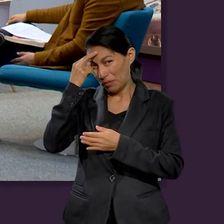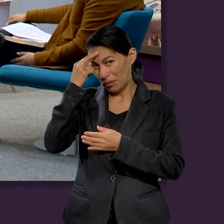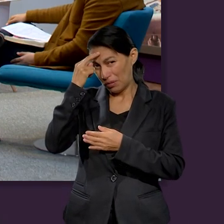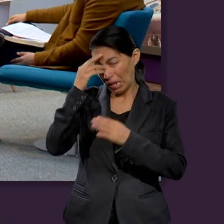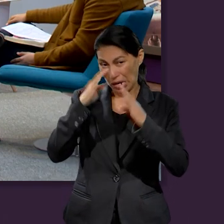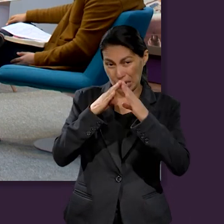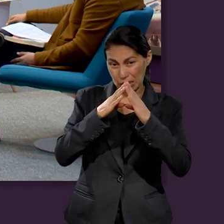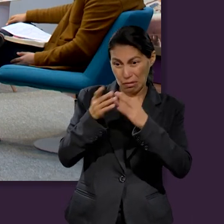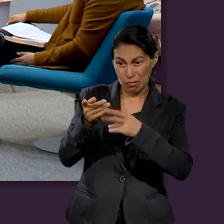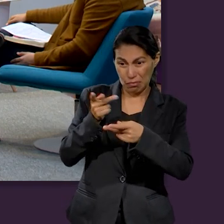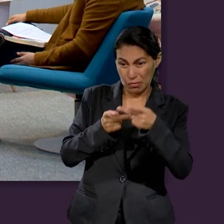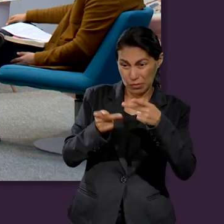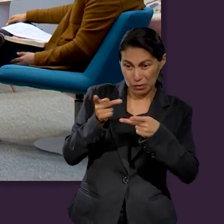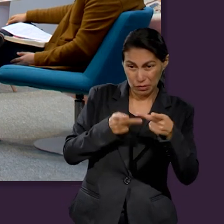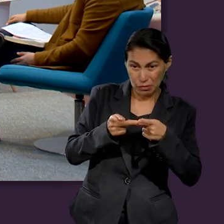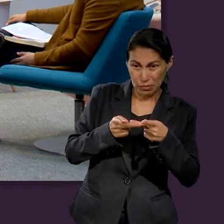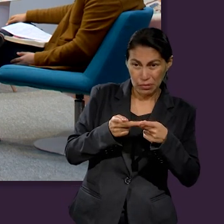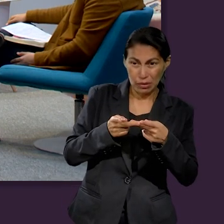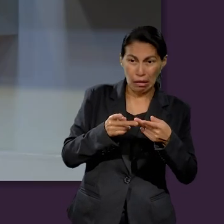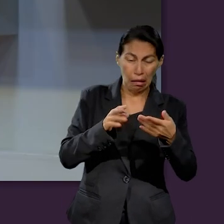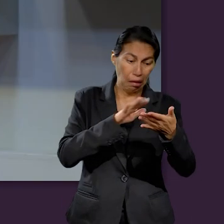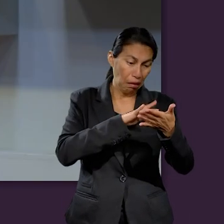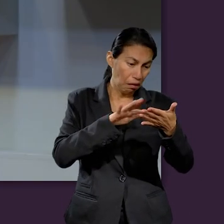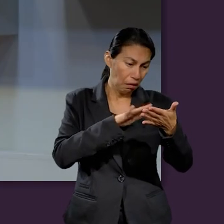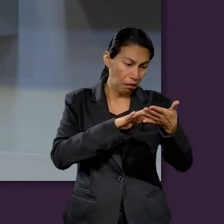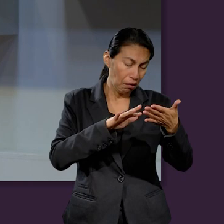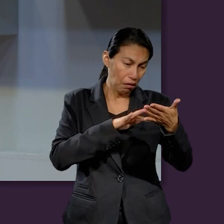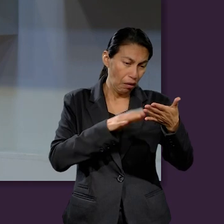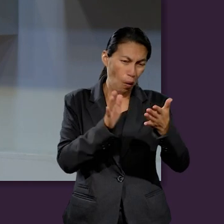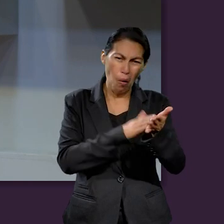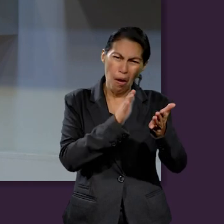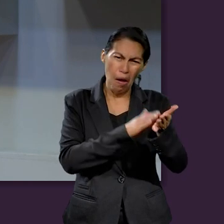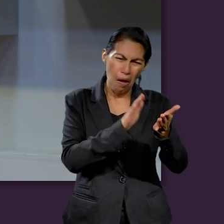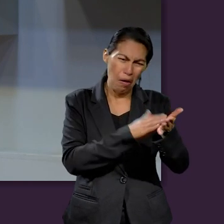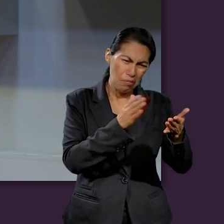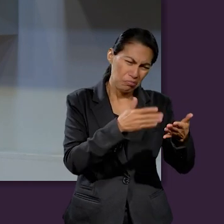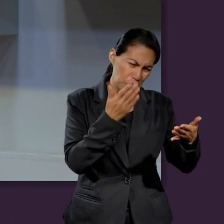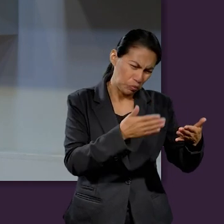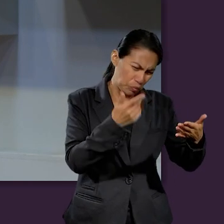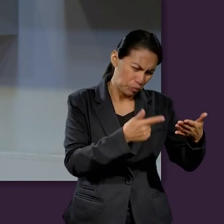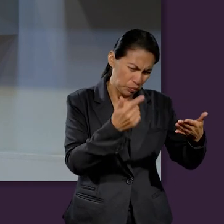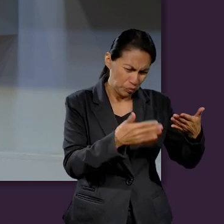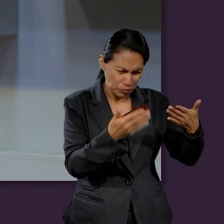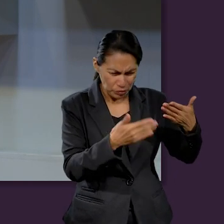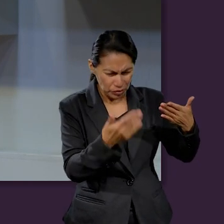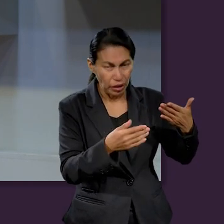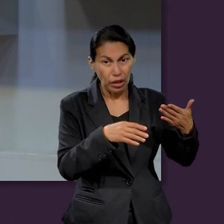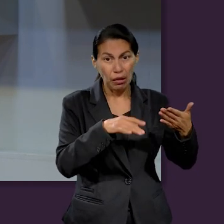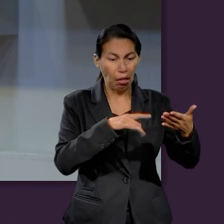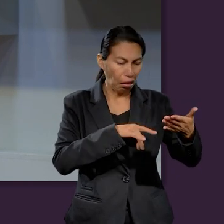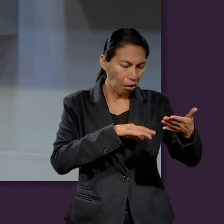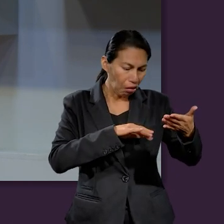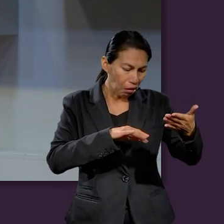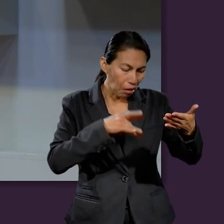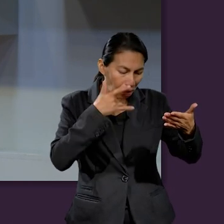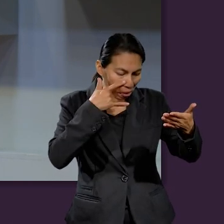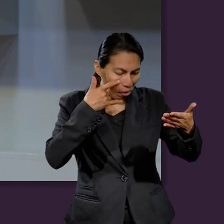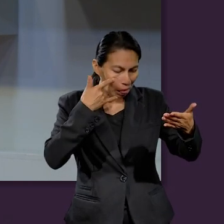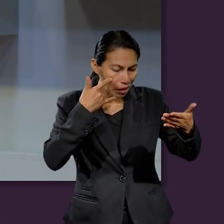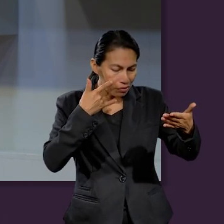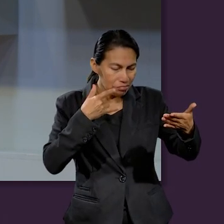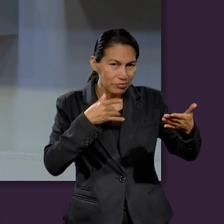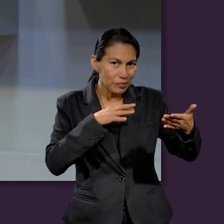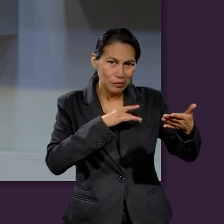préstamo en la casa eran varias hojas y mucha letrita chiquita que a veces quizás uno no tiene la capacidad para leer pero